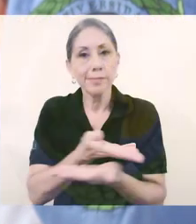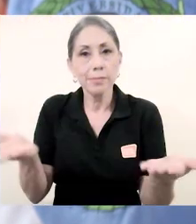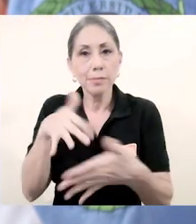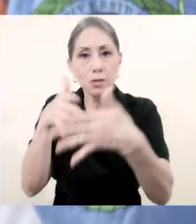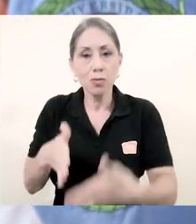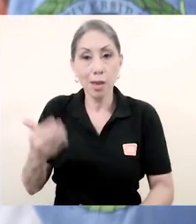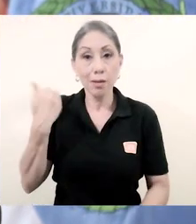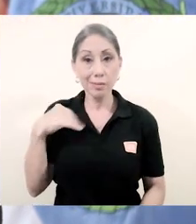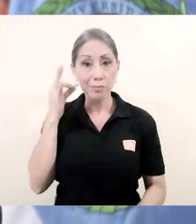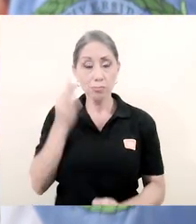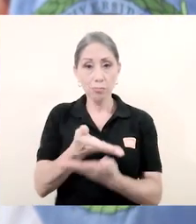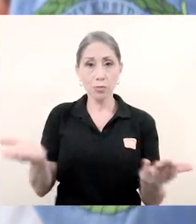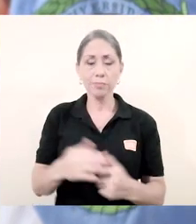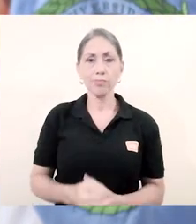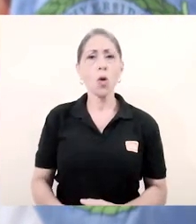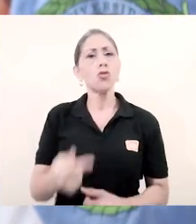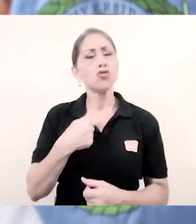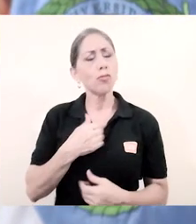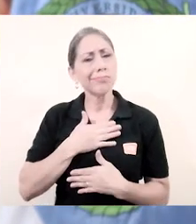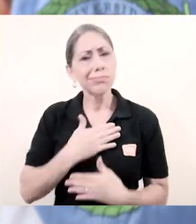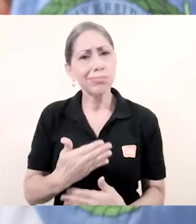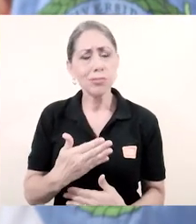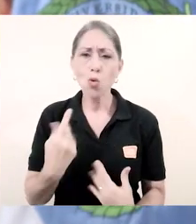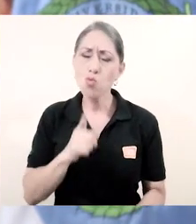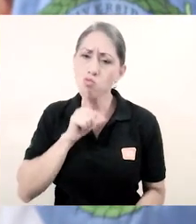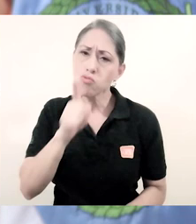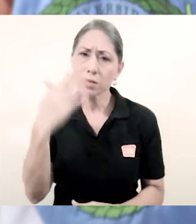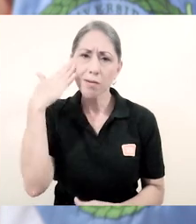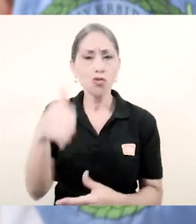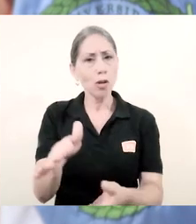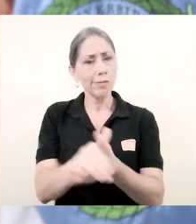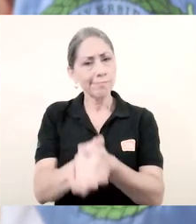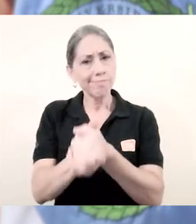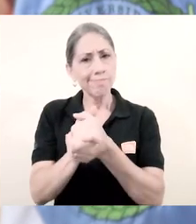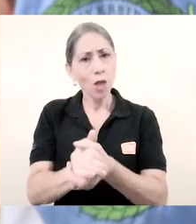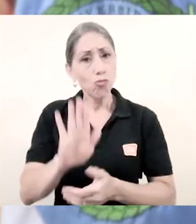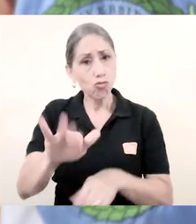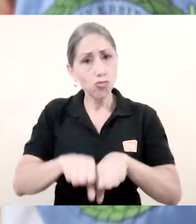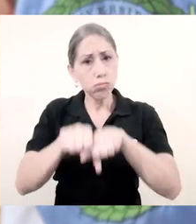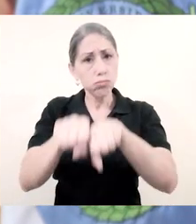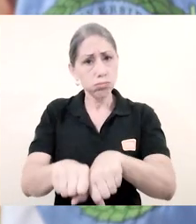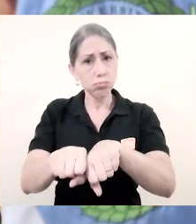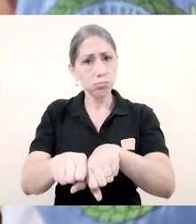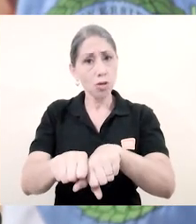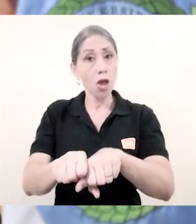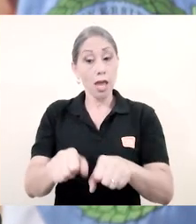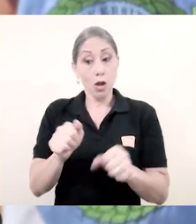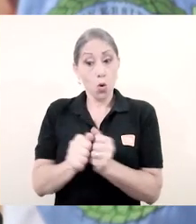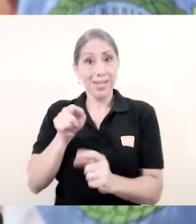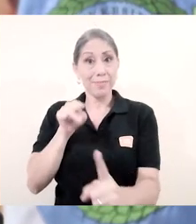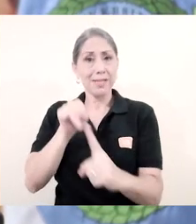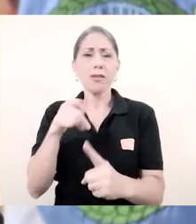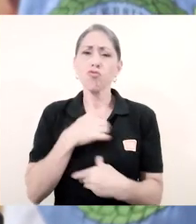Estimadas y estimados estudiantes, les envío mis más sinceros saludos y felicitaciones por su graduación, con la